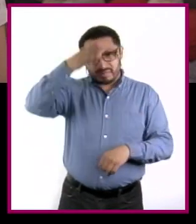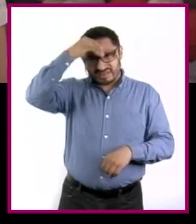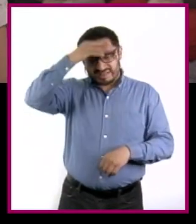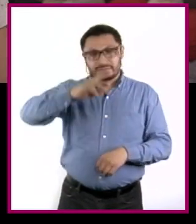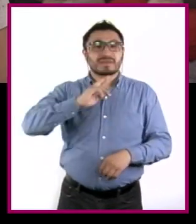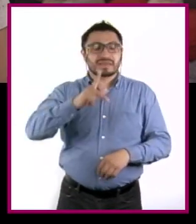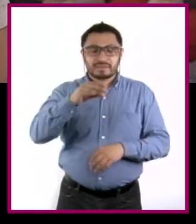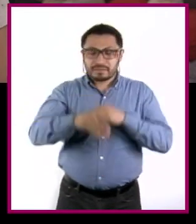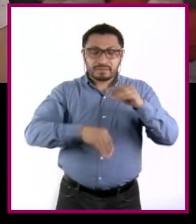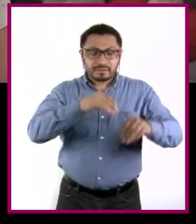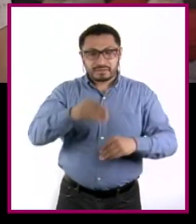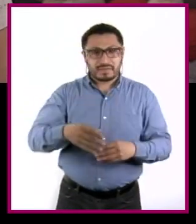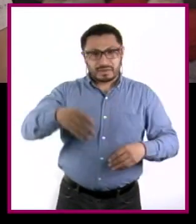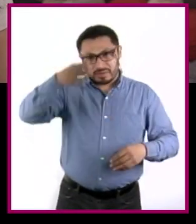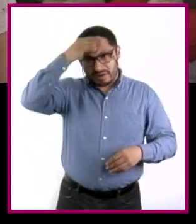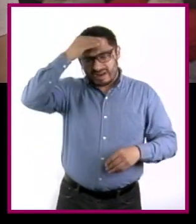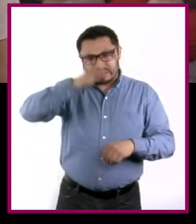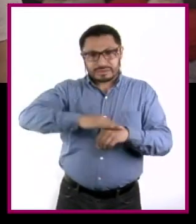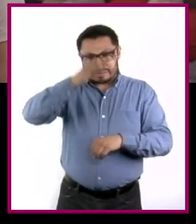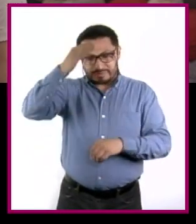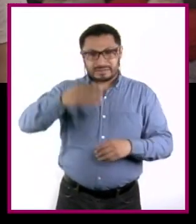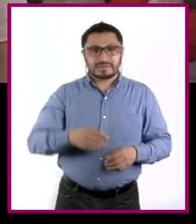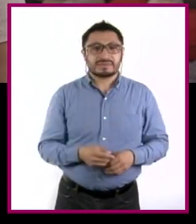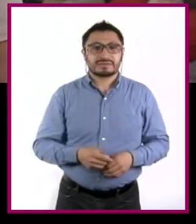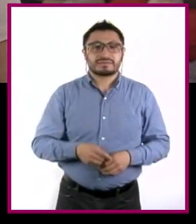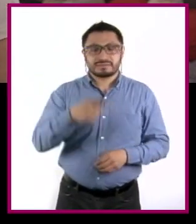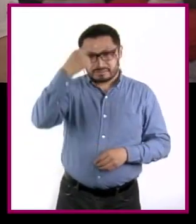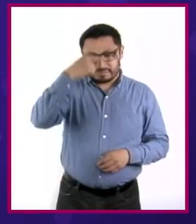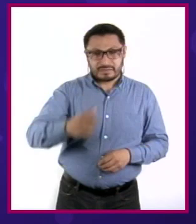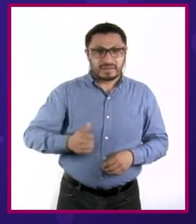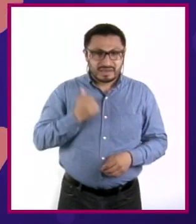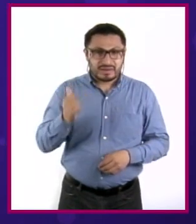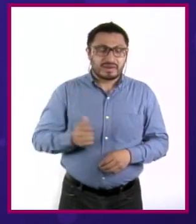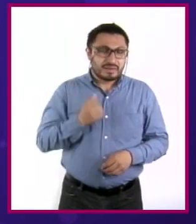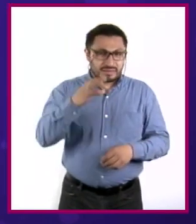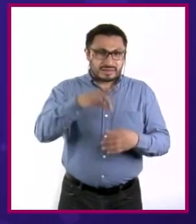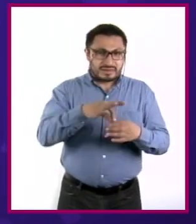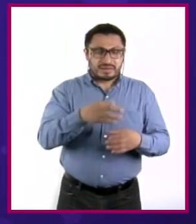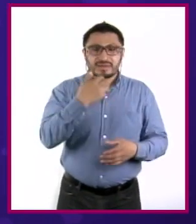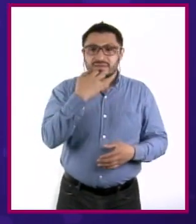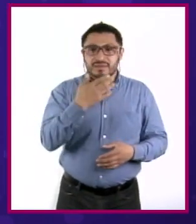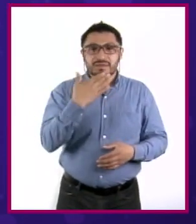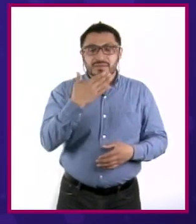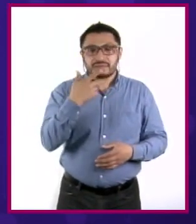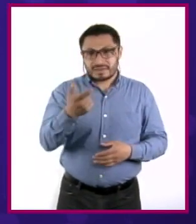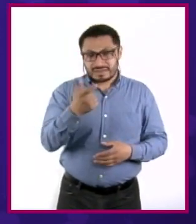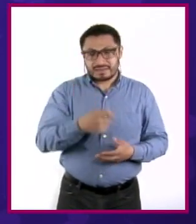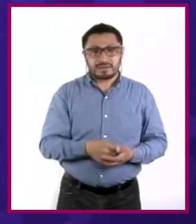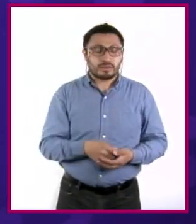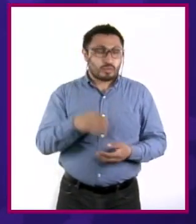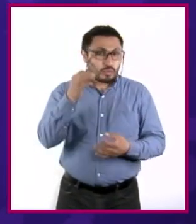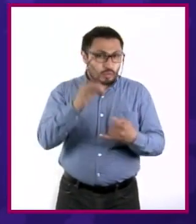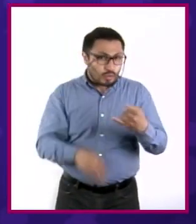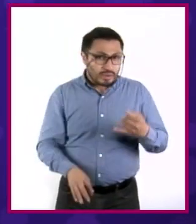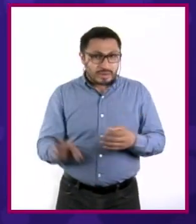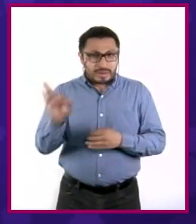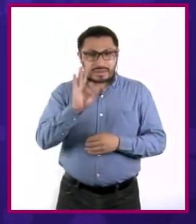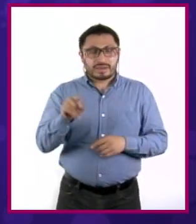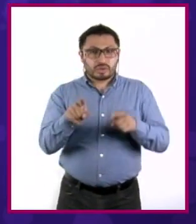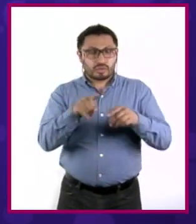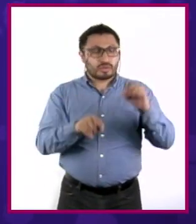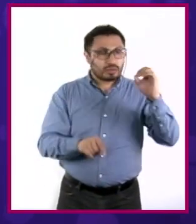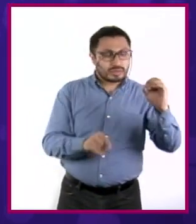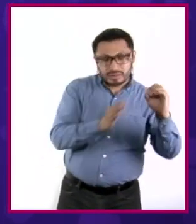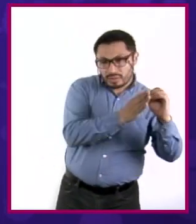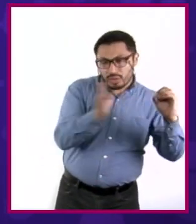mejorar varios aspectos para aprovechar de la mejor manera tu dinero. Ok. Y finalmente, si sacaste de